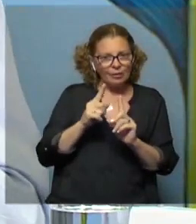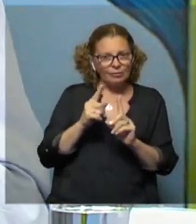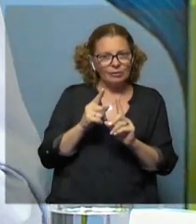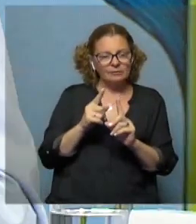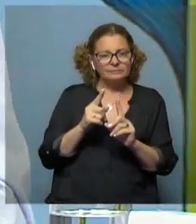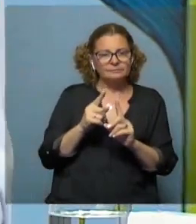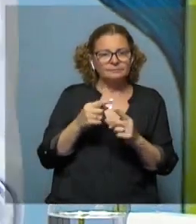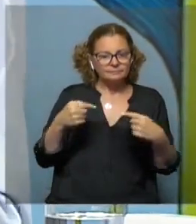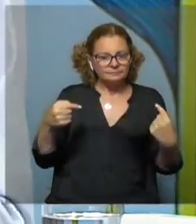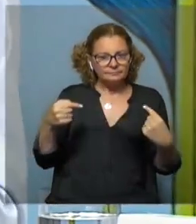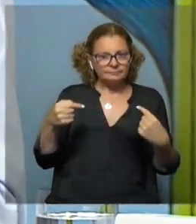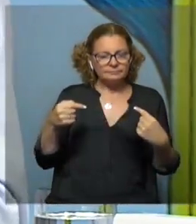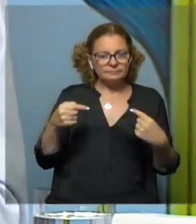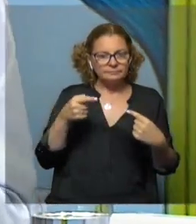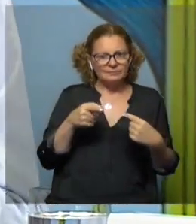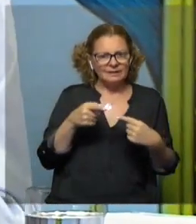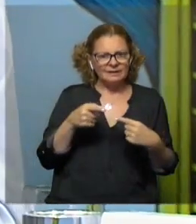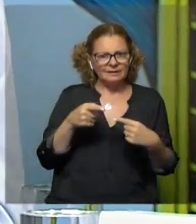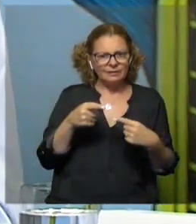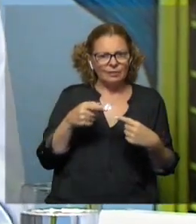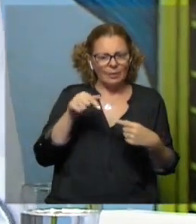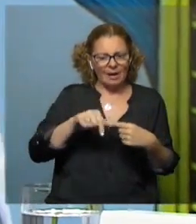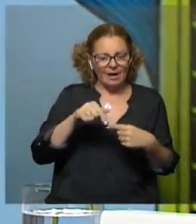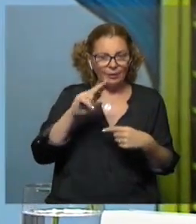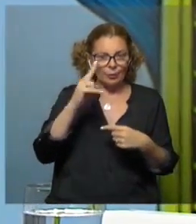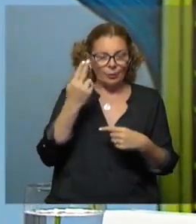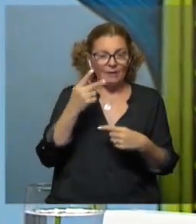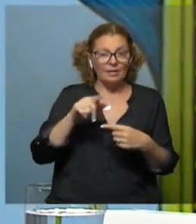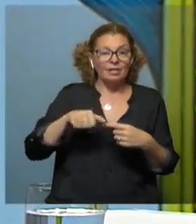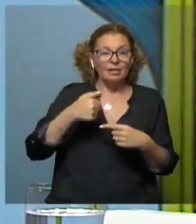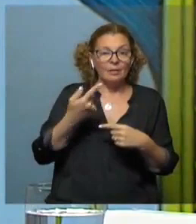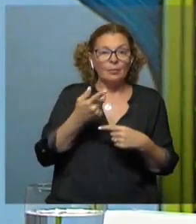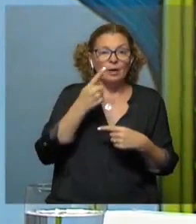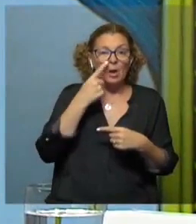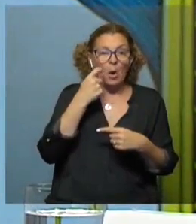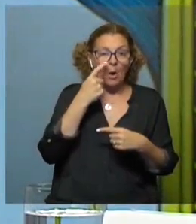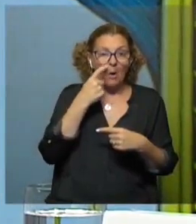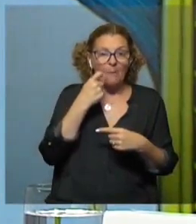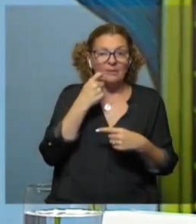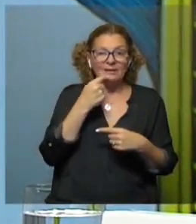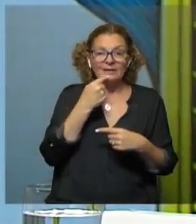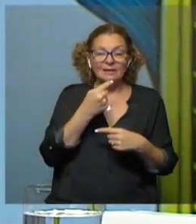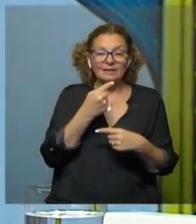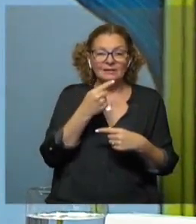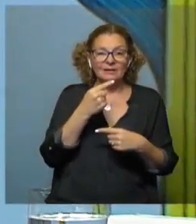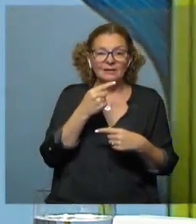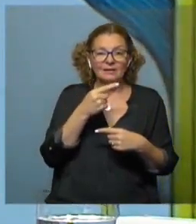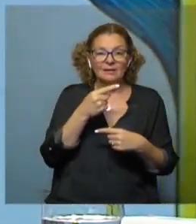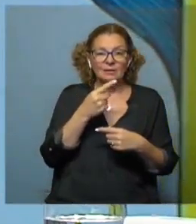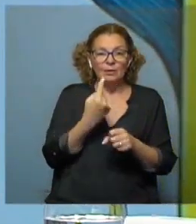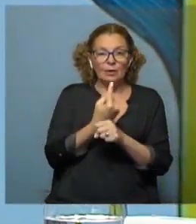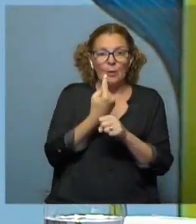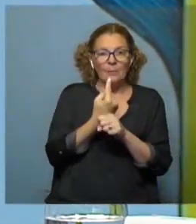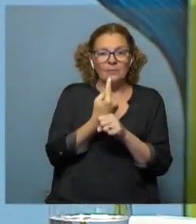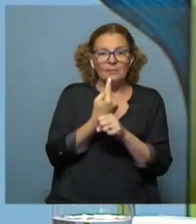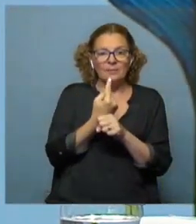huesos. Entonces, eso pasó en el territorio uruguayo. Después pasa algo del hombre, se llama del hombre del catalán, que es los primeros,